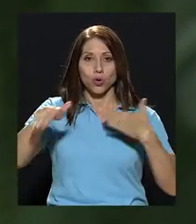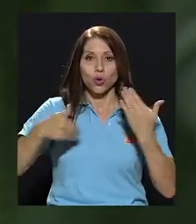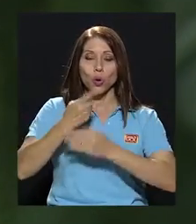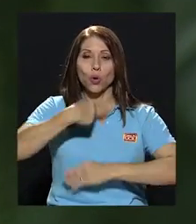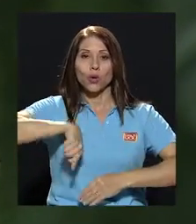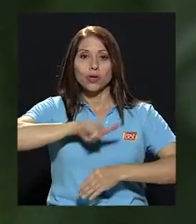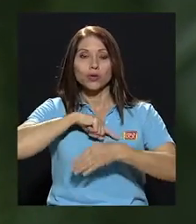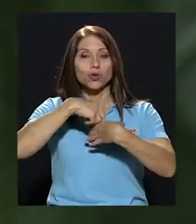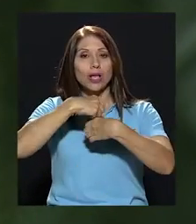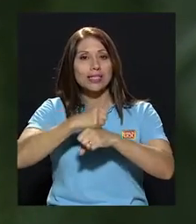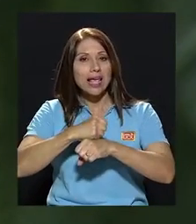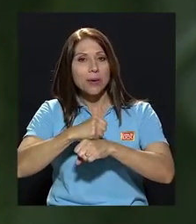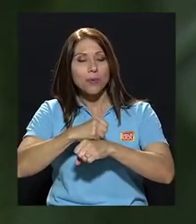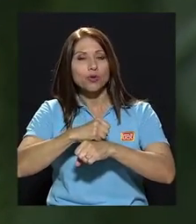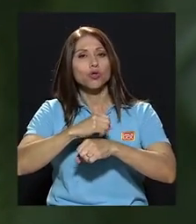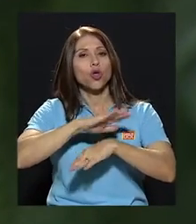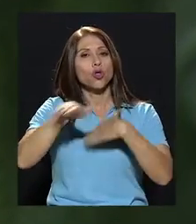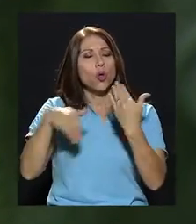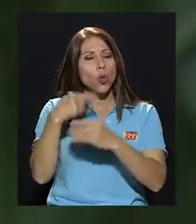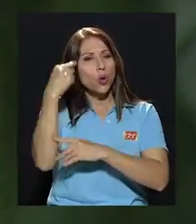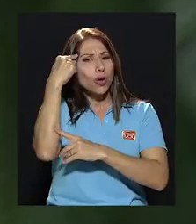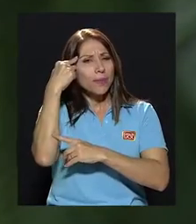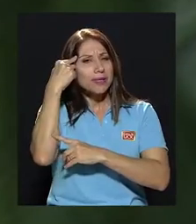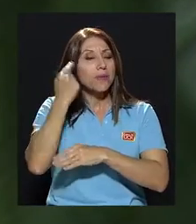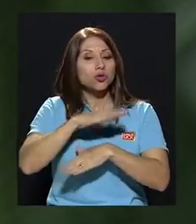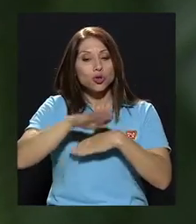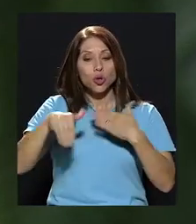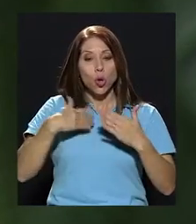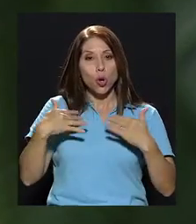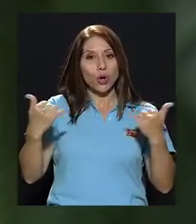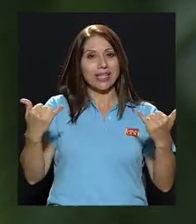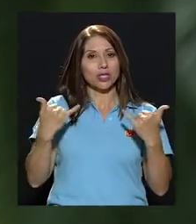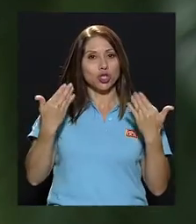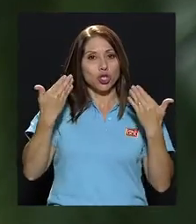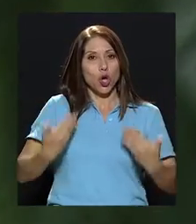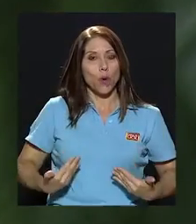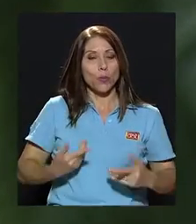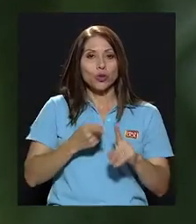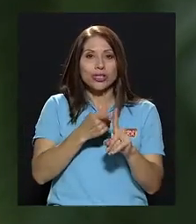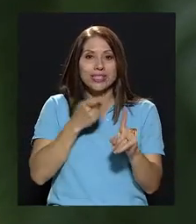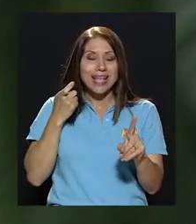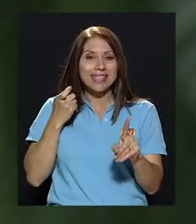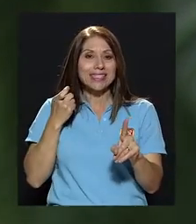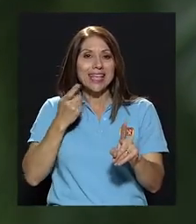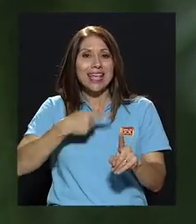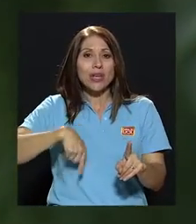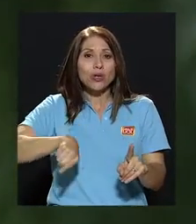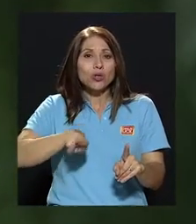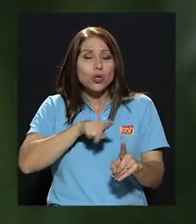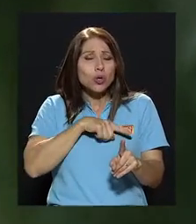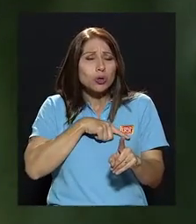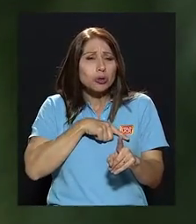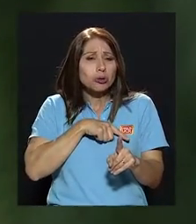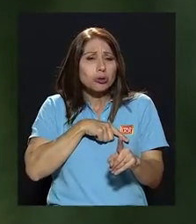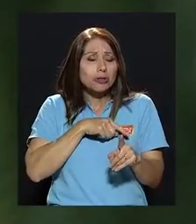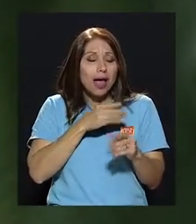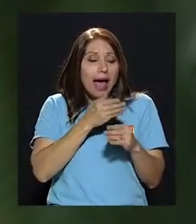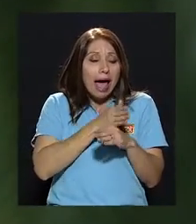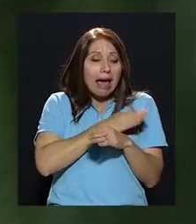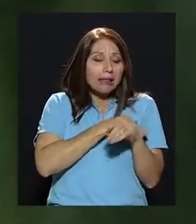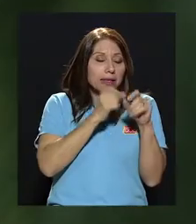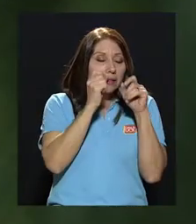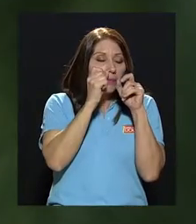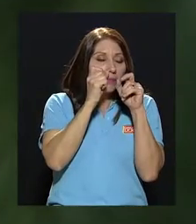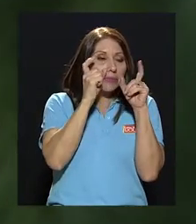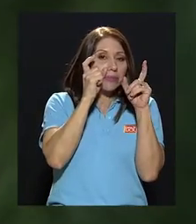que hacemos, pensamos, todo lo que somos definitivamente desde que estamos a punto de despertarnos hasta